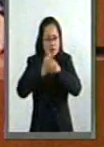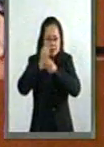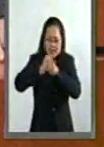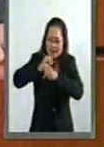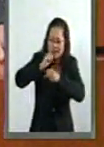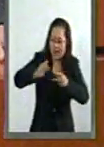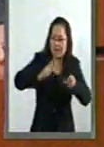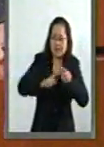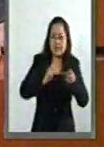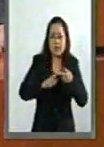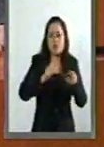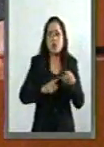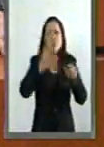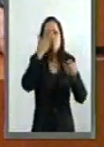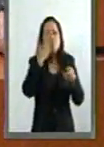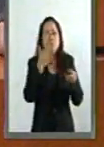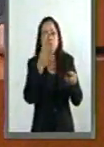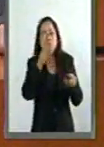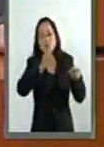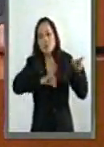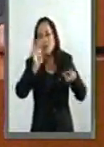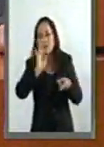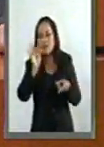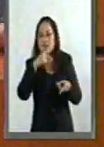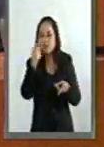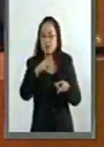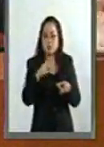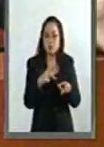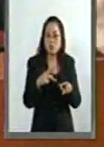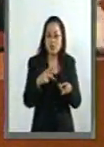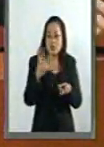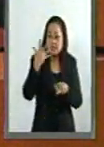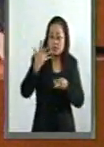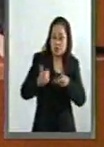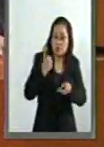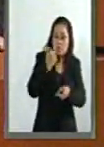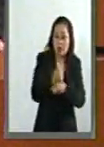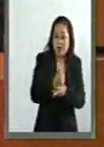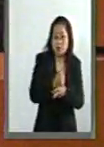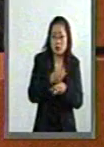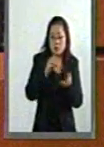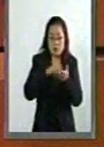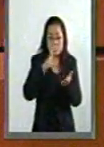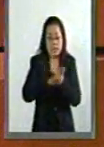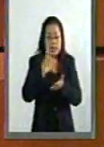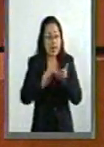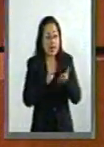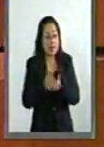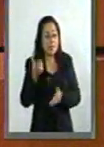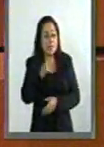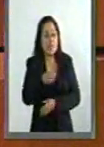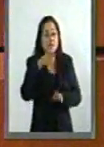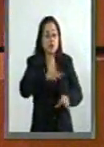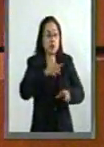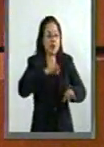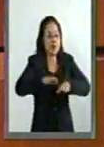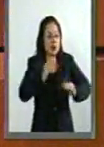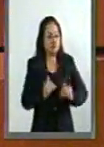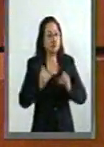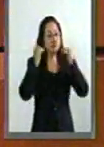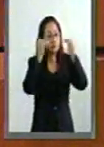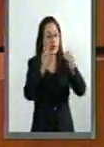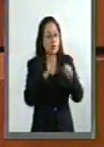reconocido prestigio y al estar en duda si cursó durante cinco años, que es lo que establece la ley en puestos de alto nivel.